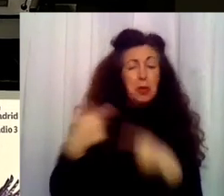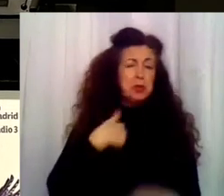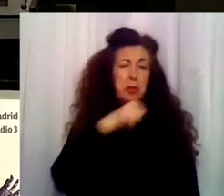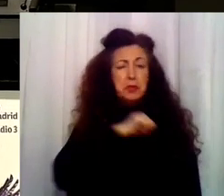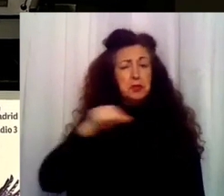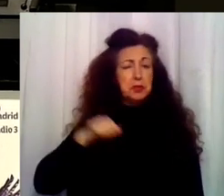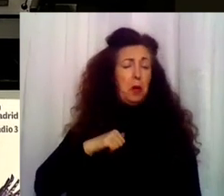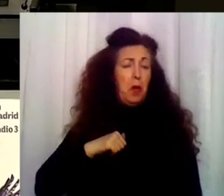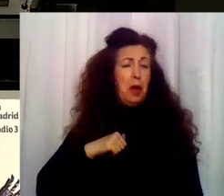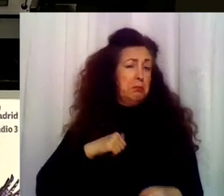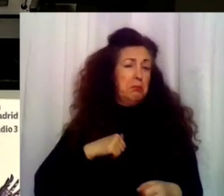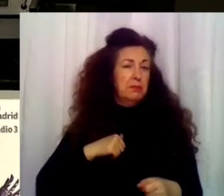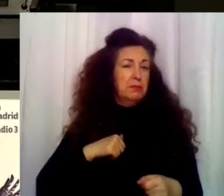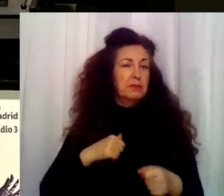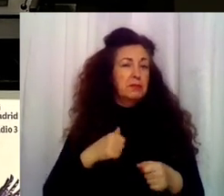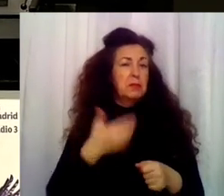estos dos deditos.